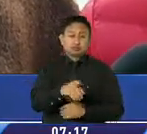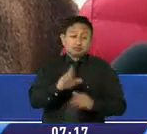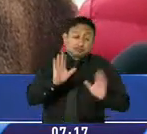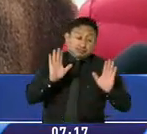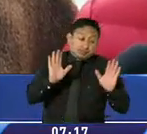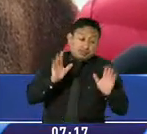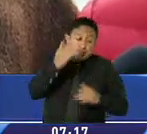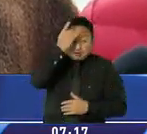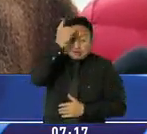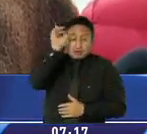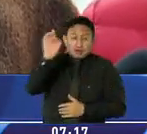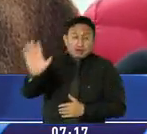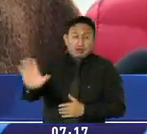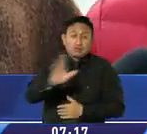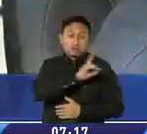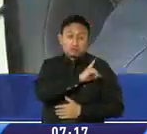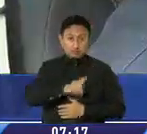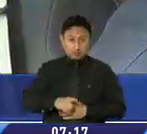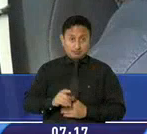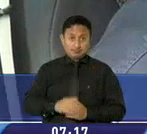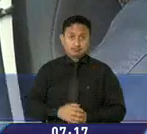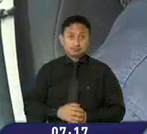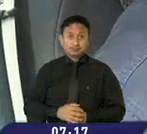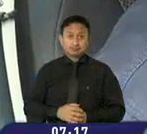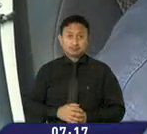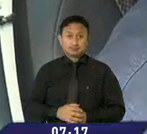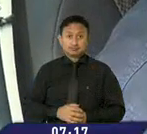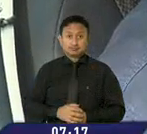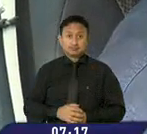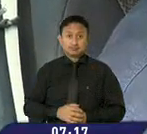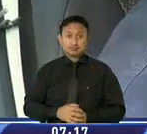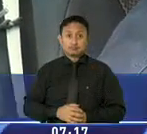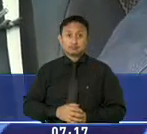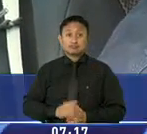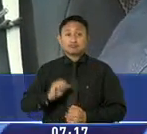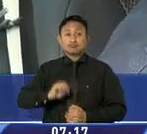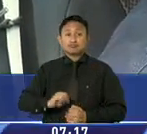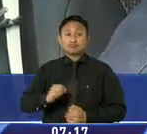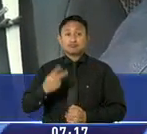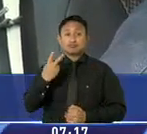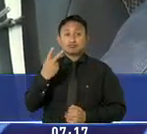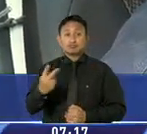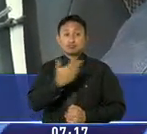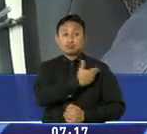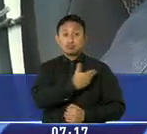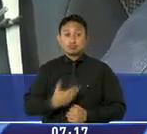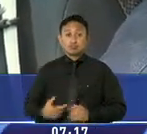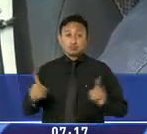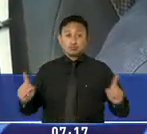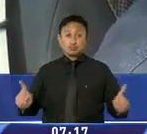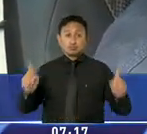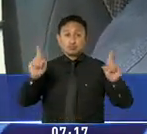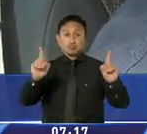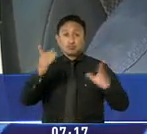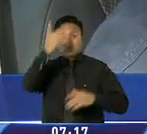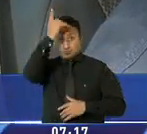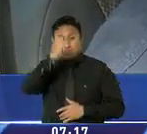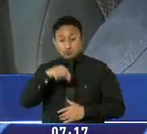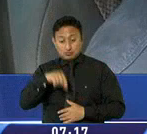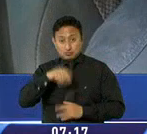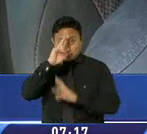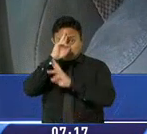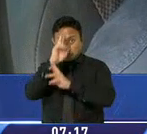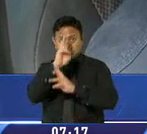intereses personales en este cuento. La decisión de los dos presidentes, Ecuador y Colombia, pues hay que